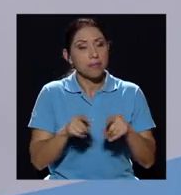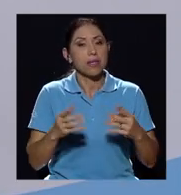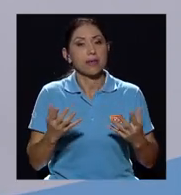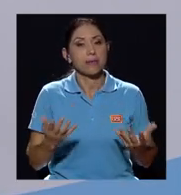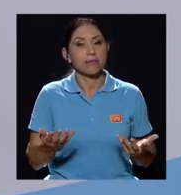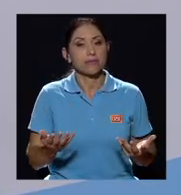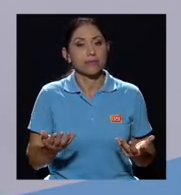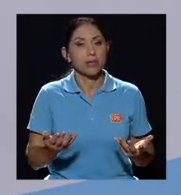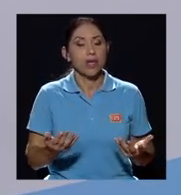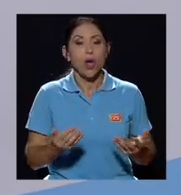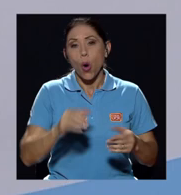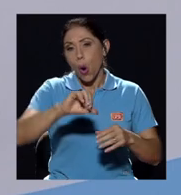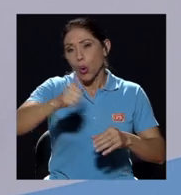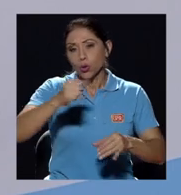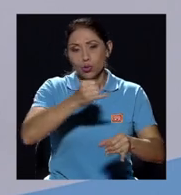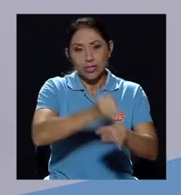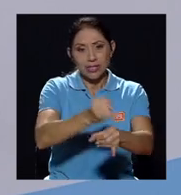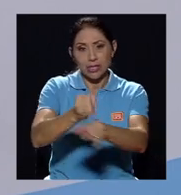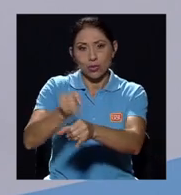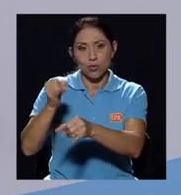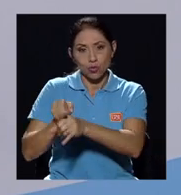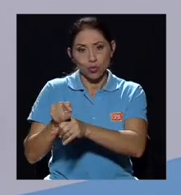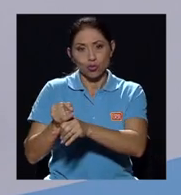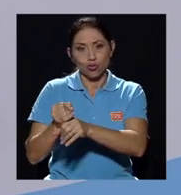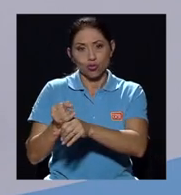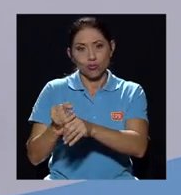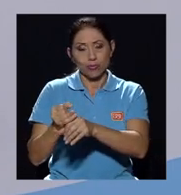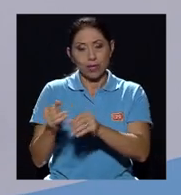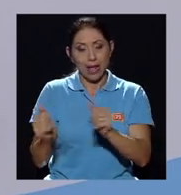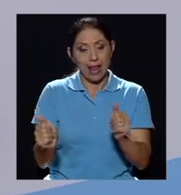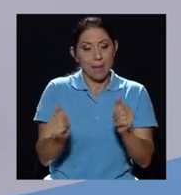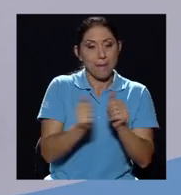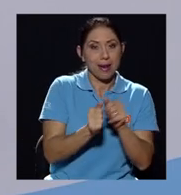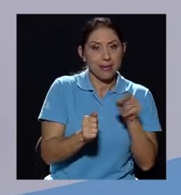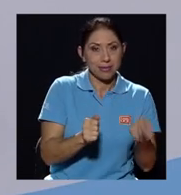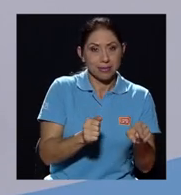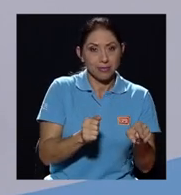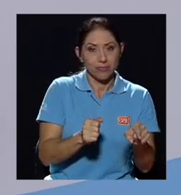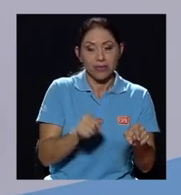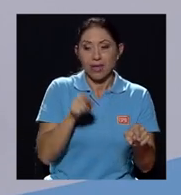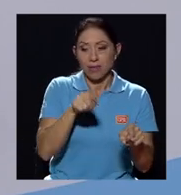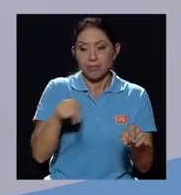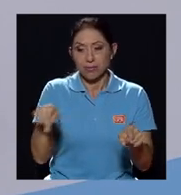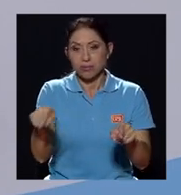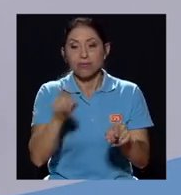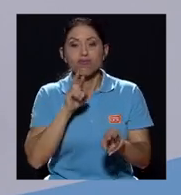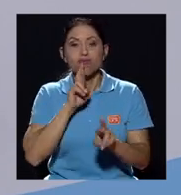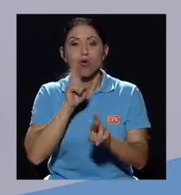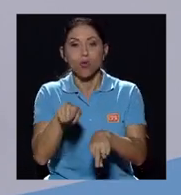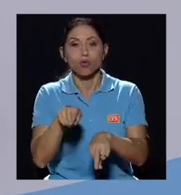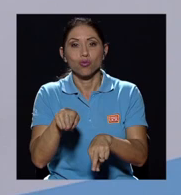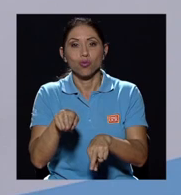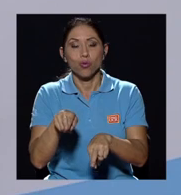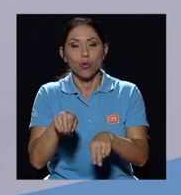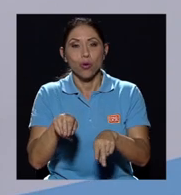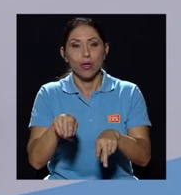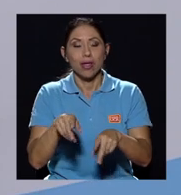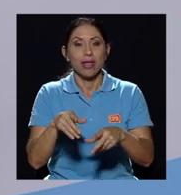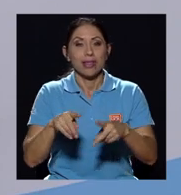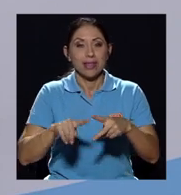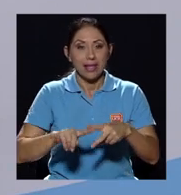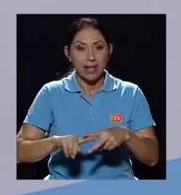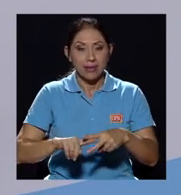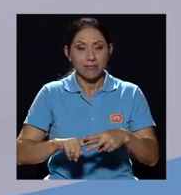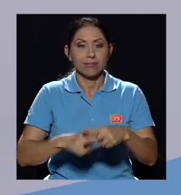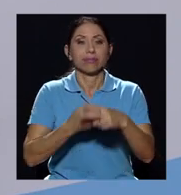otros institutos a la par, digamos, del instituto y que han sido producto, digamos, del nacimiento de los y las